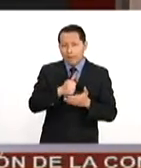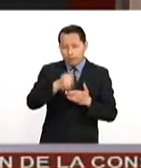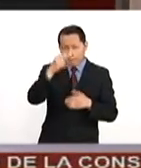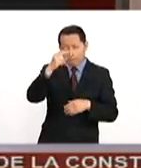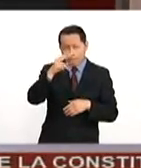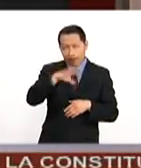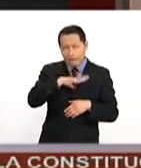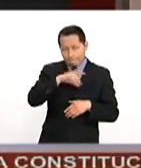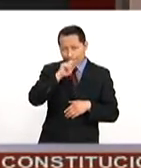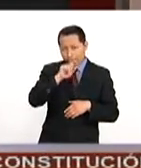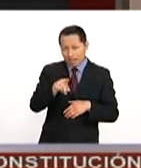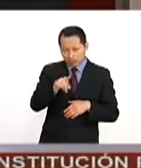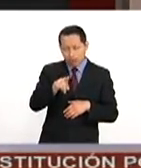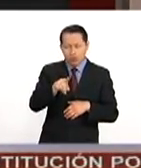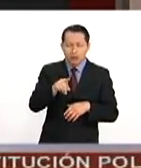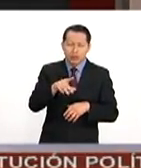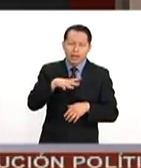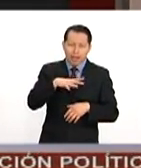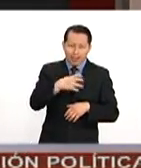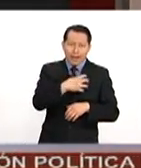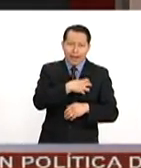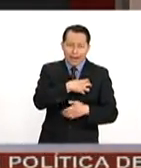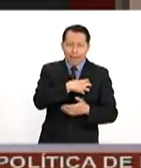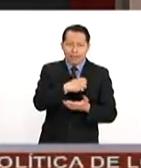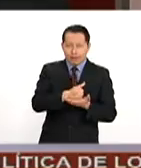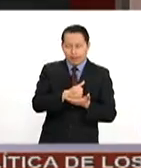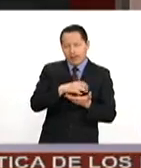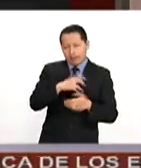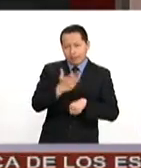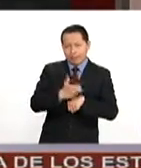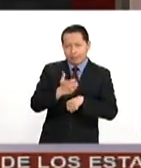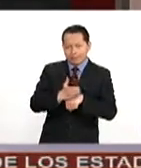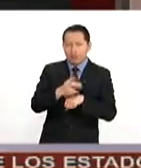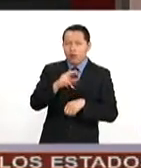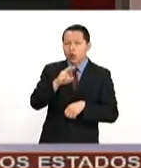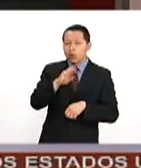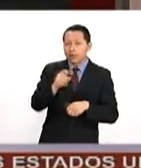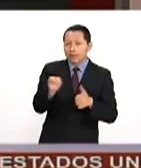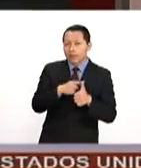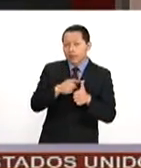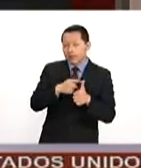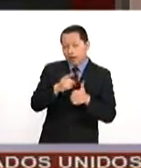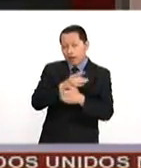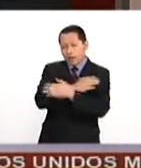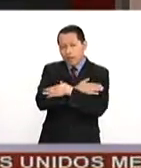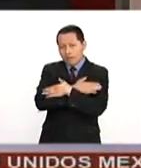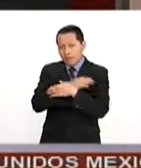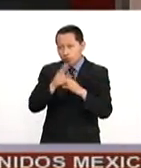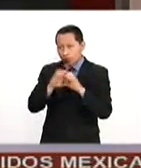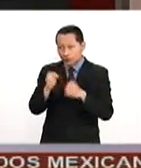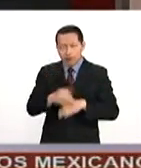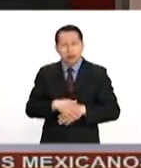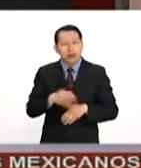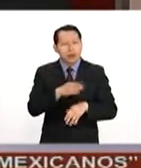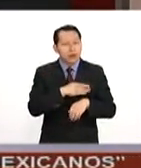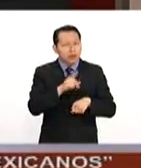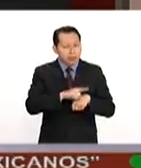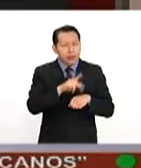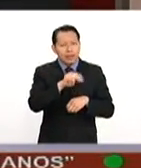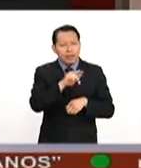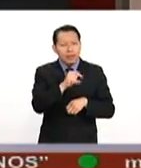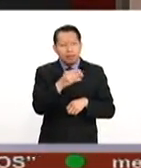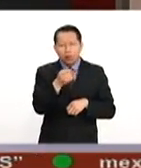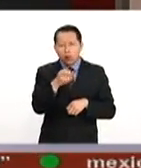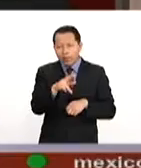Rubén, antes que nada, un abrazo. Muy buenos días. Buenos días, Pati. Buenos días, Omar. Buenos días. Rubén, la